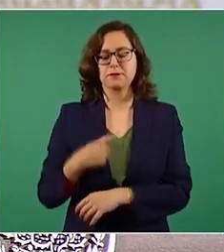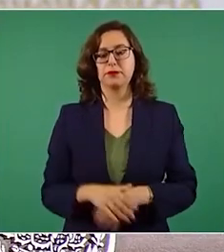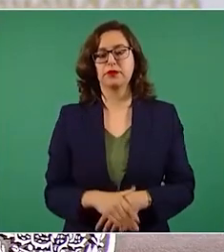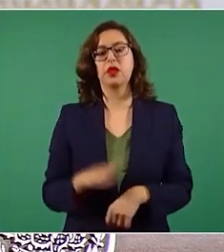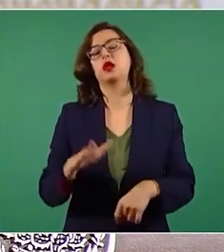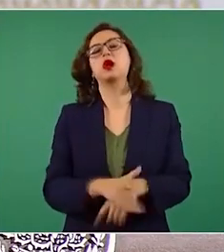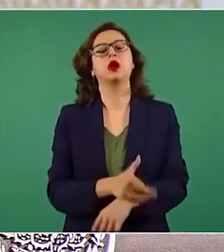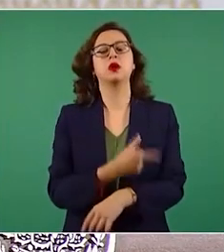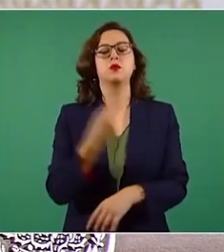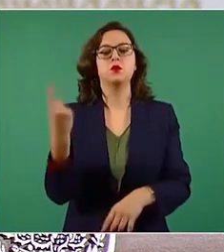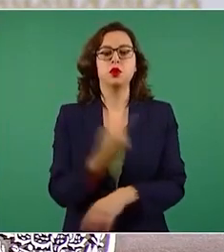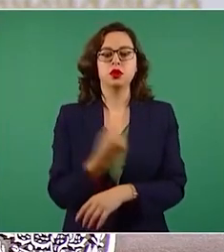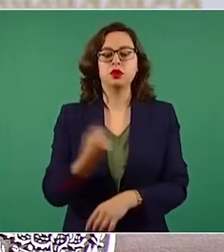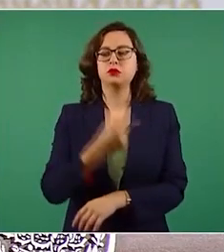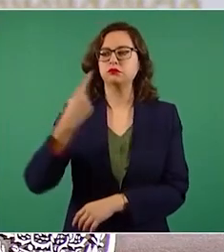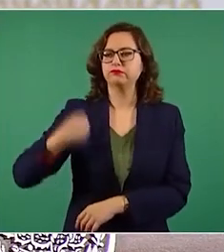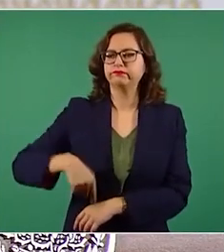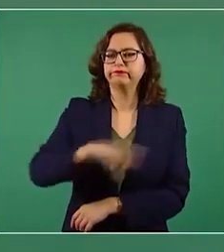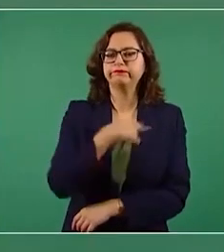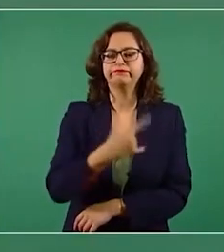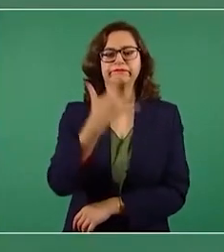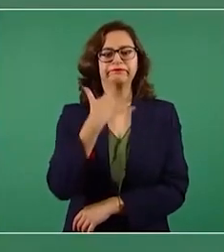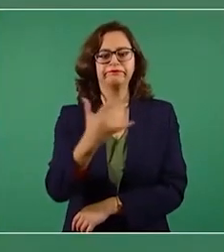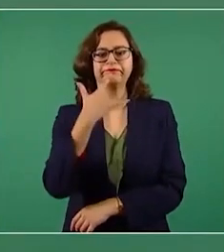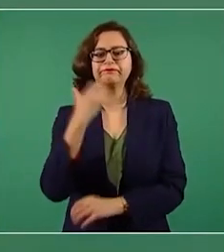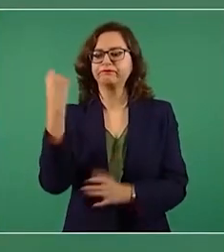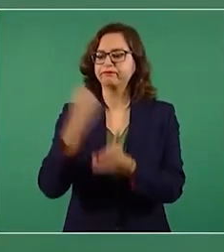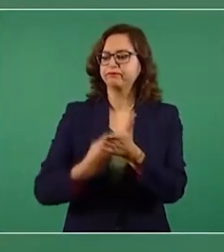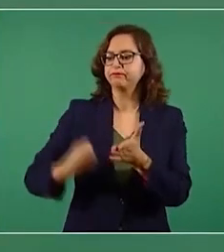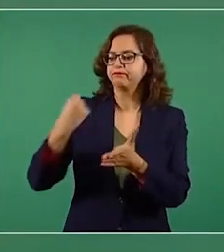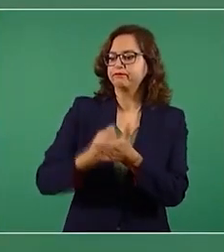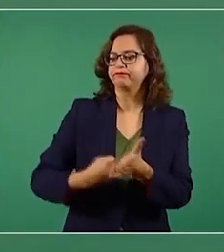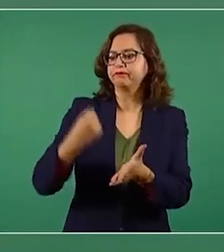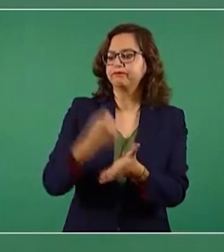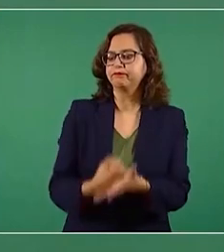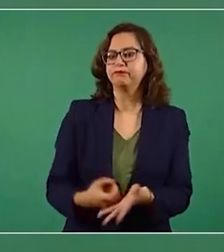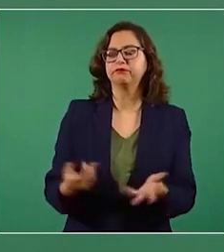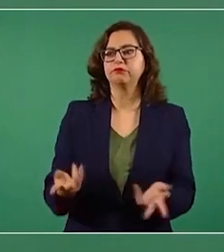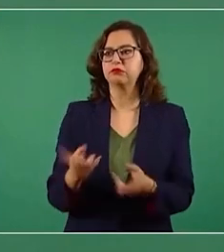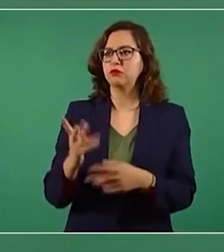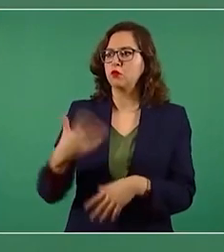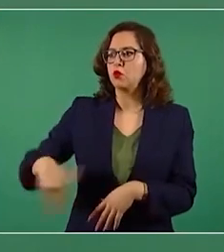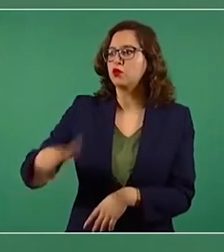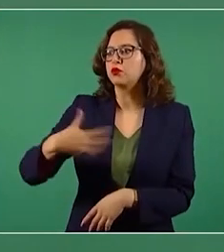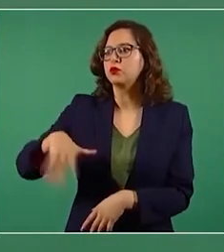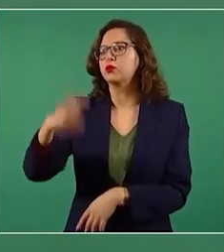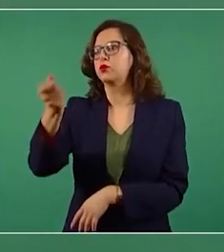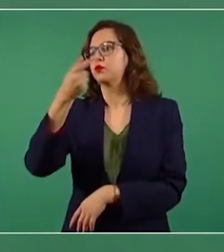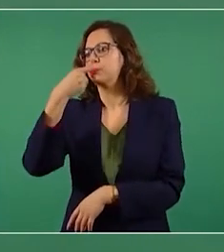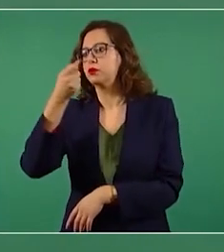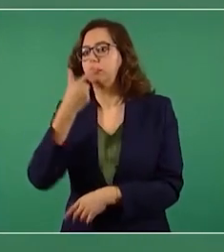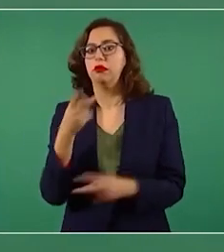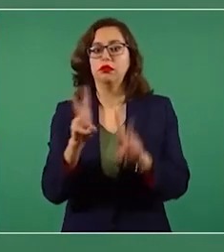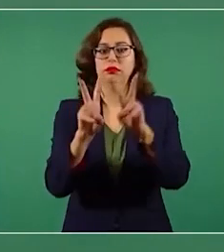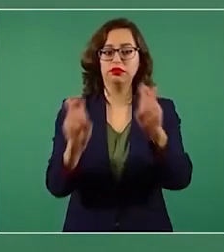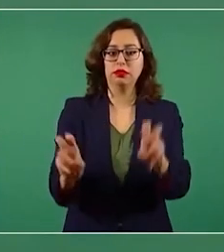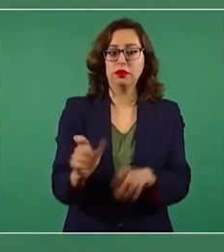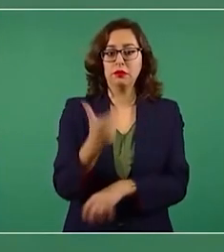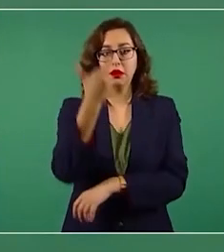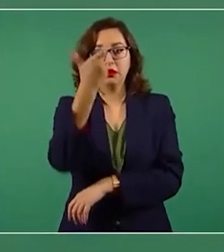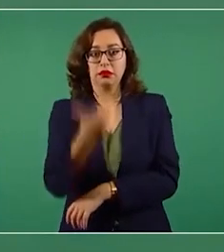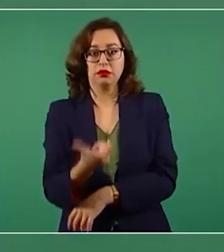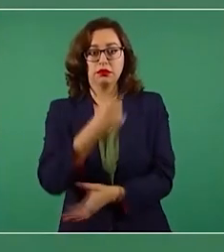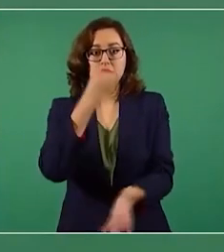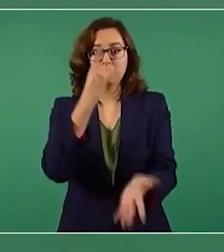bastante, no es un asunto nada más de dinero, es que había un monopolio